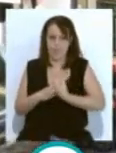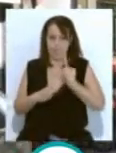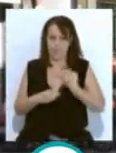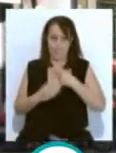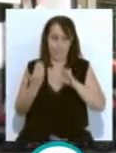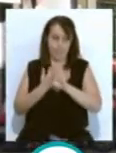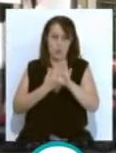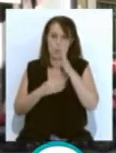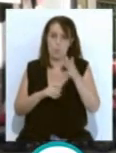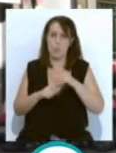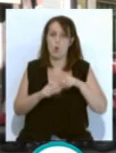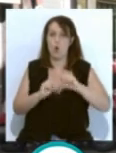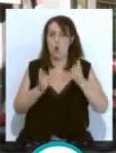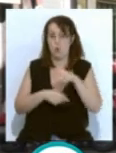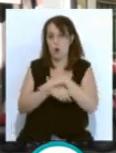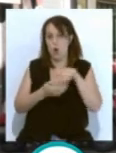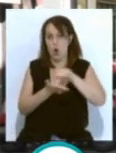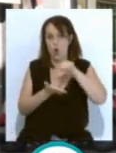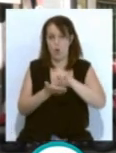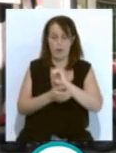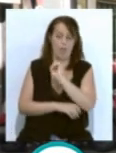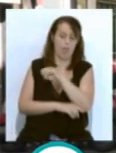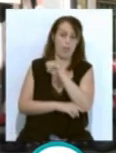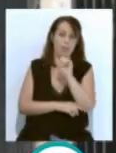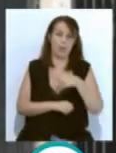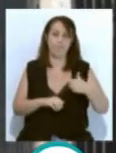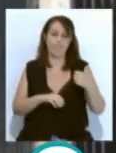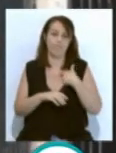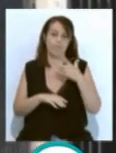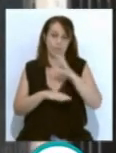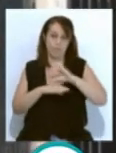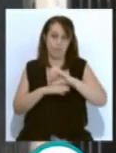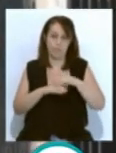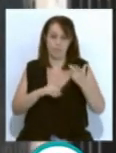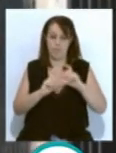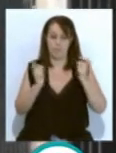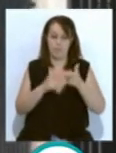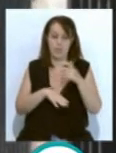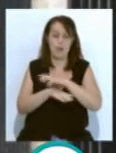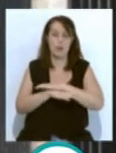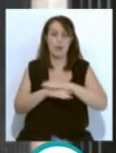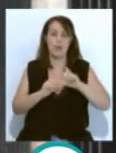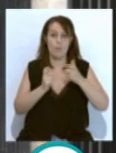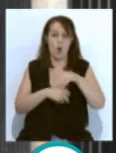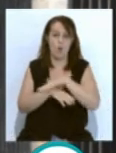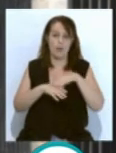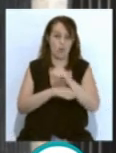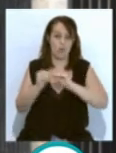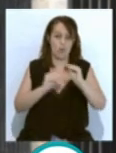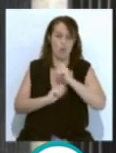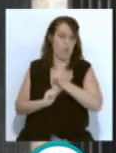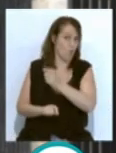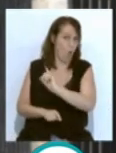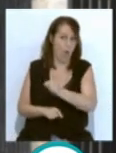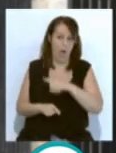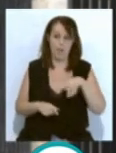por parte del gobierno local. La concejala de la formación asegura que desde el equipo de gobierno no dan solución a los problemas de una de las